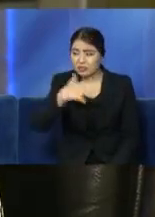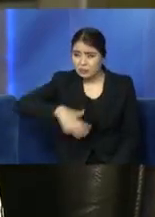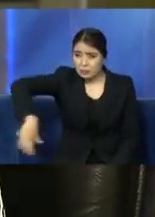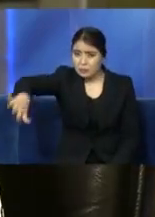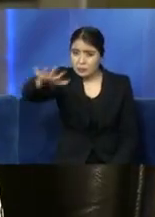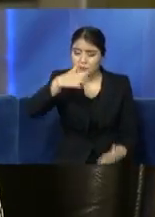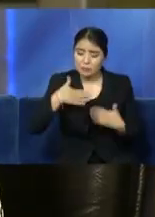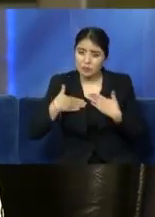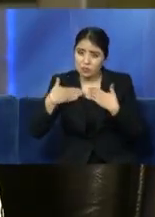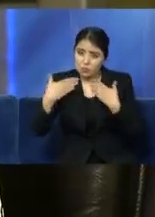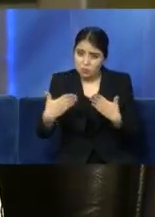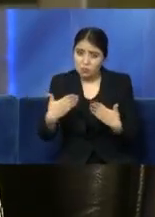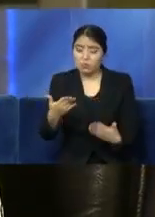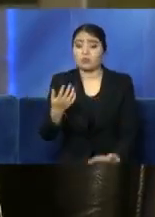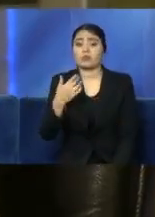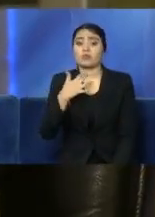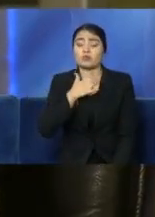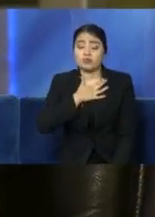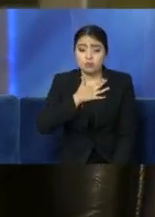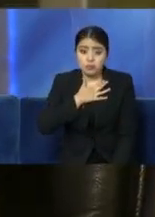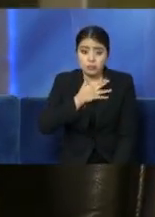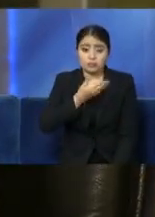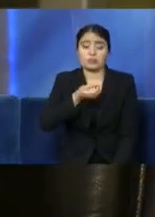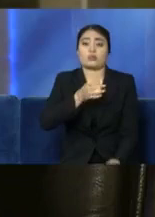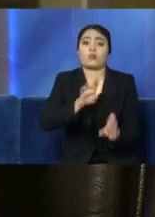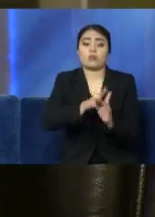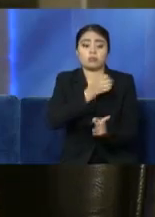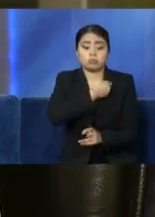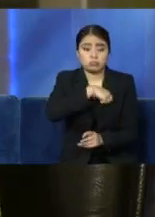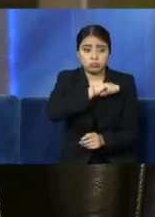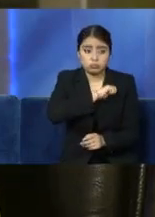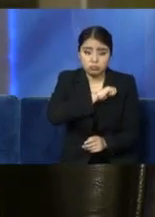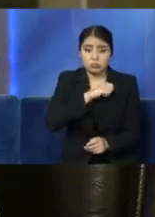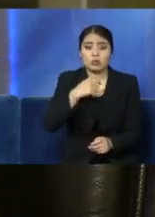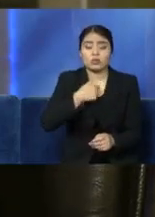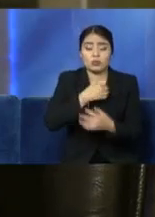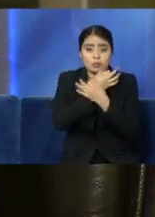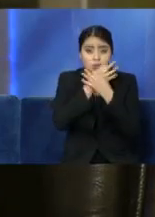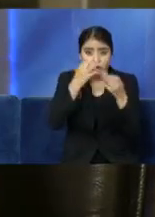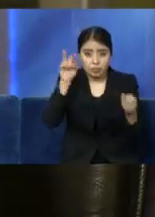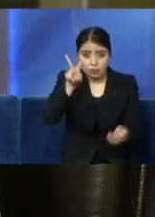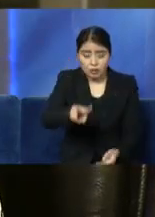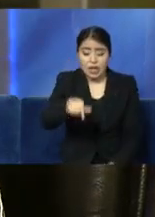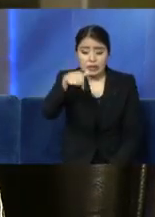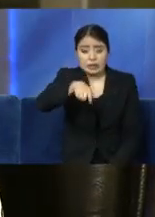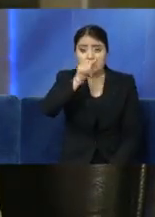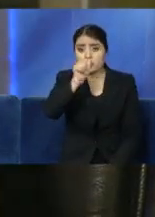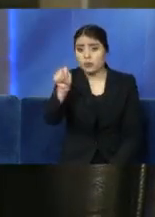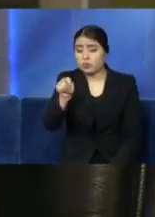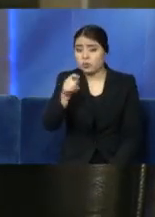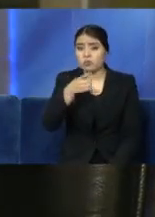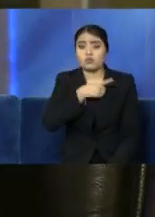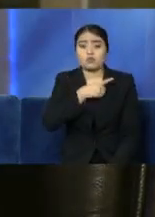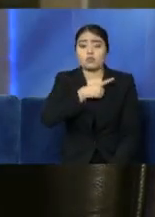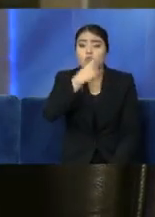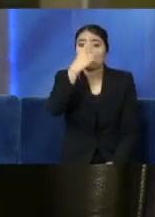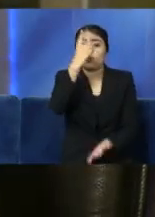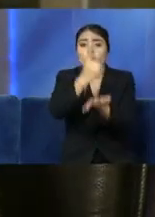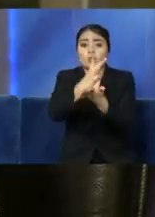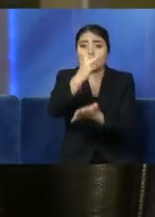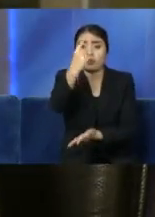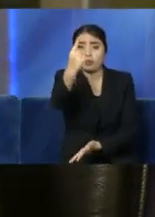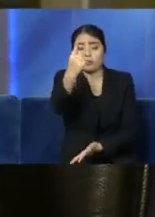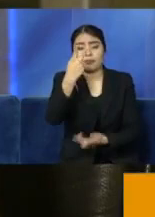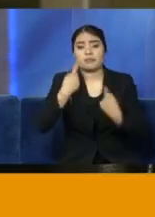la información que estamos dando la Secretaría de Salud. Definitivamente tenemos un solo caso en Torreón. Es un caso que cumplió con las técnicas de